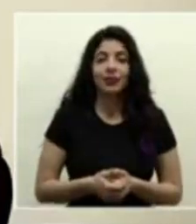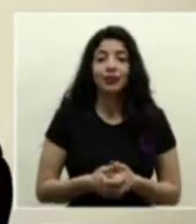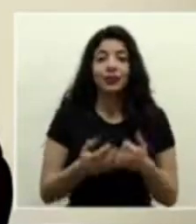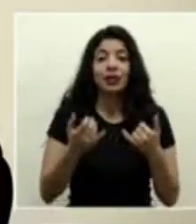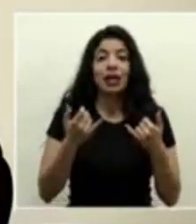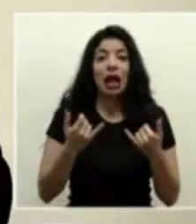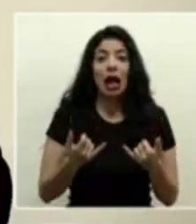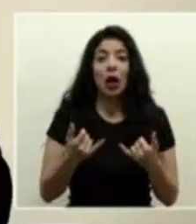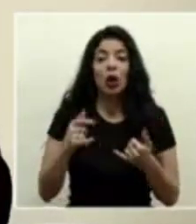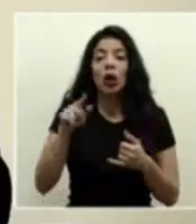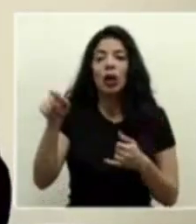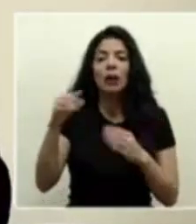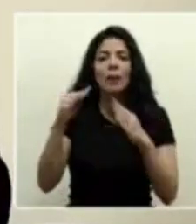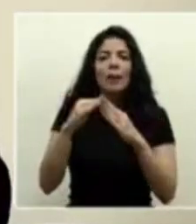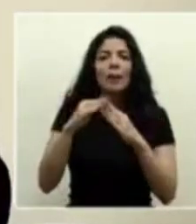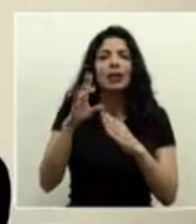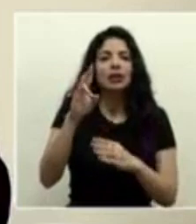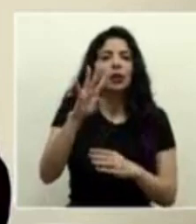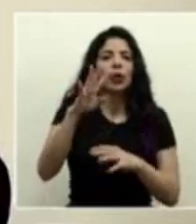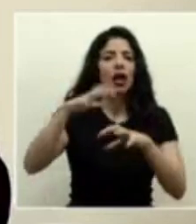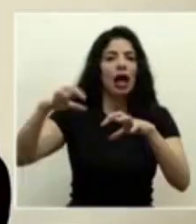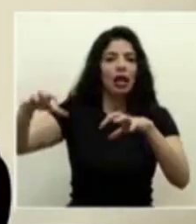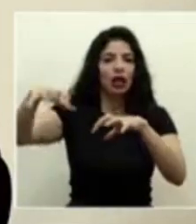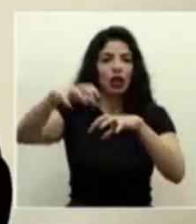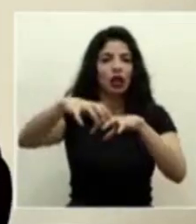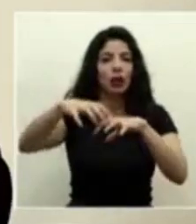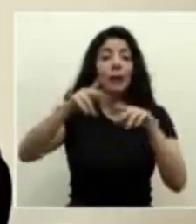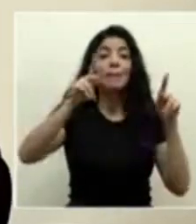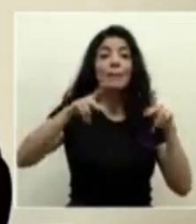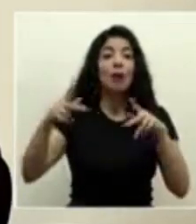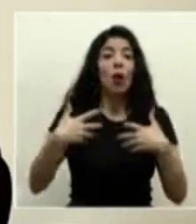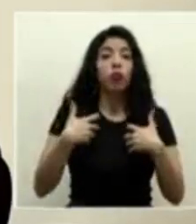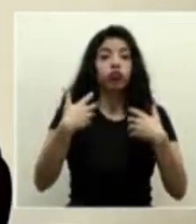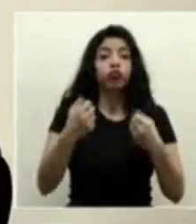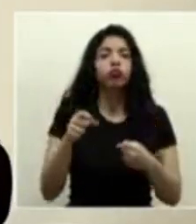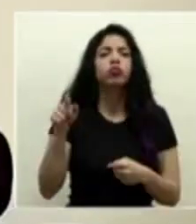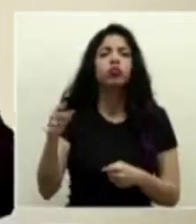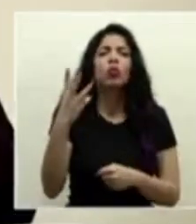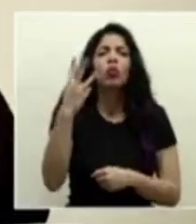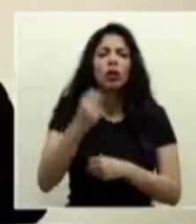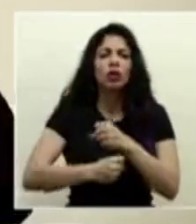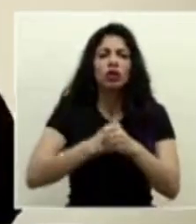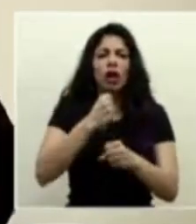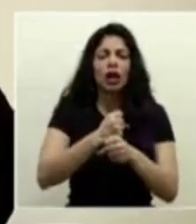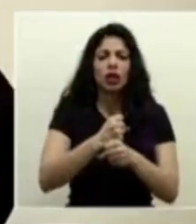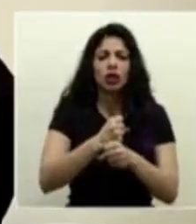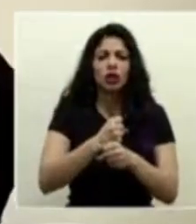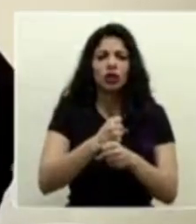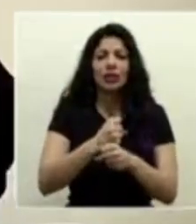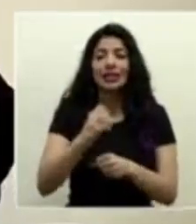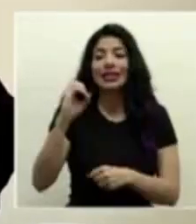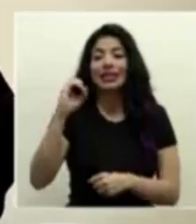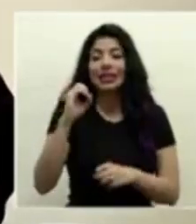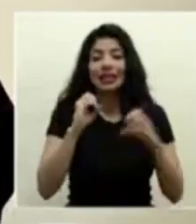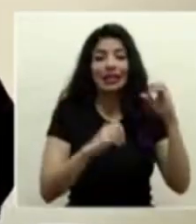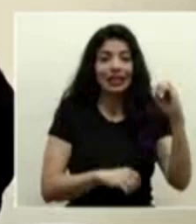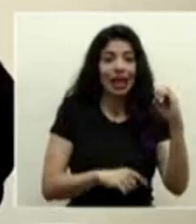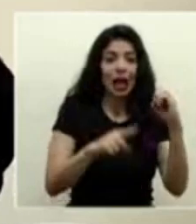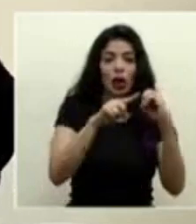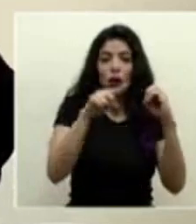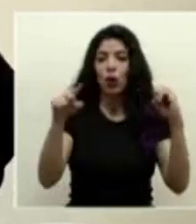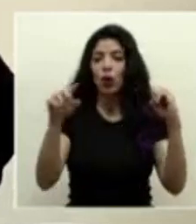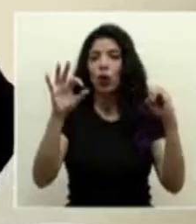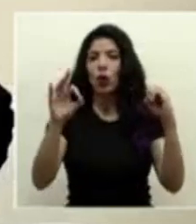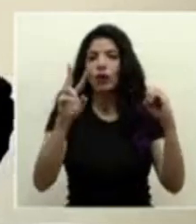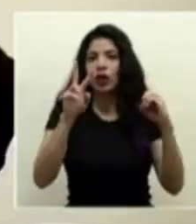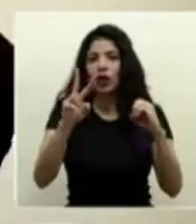habitan en 74 cantones. Los casos recuperados tienen un rango de edad que va desde los 0 hasta los 92